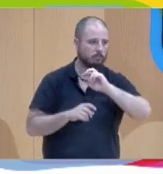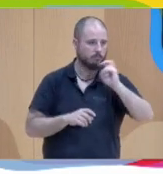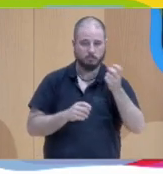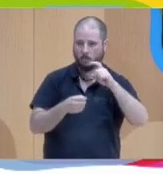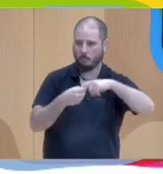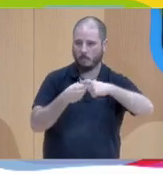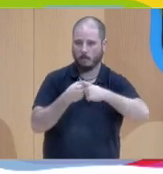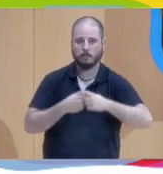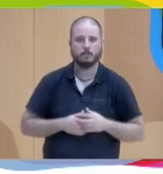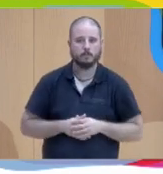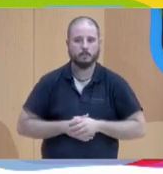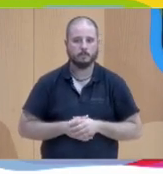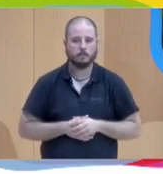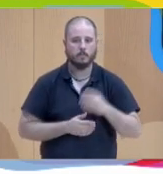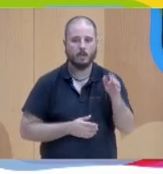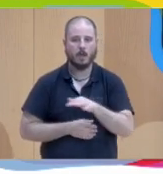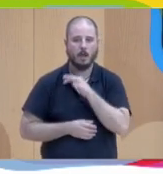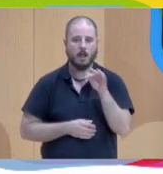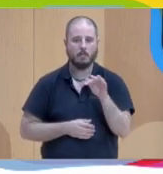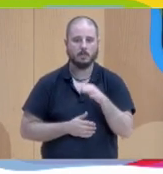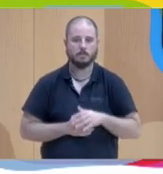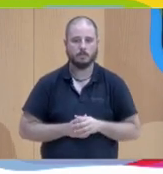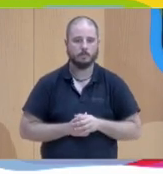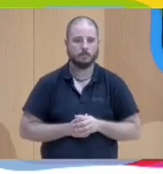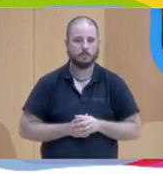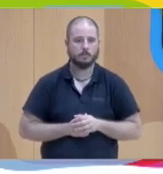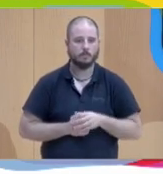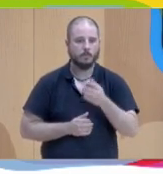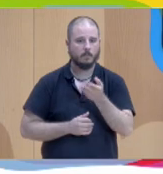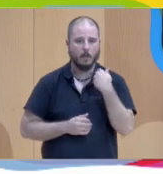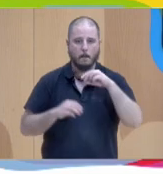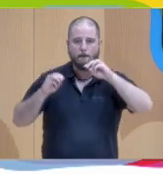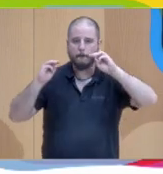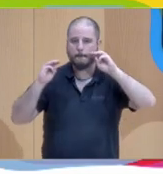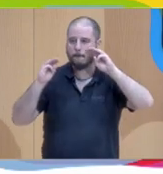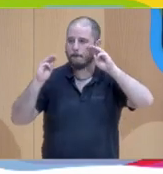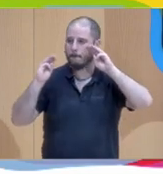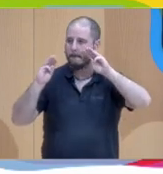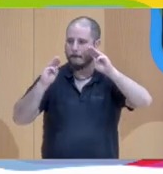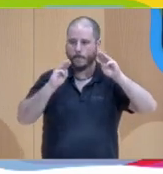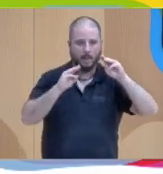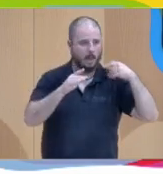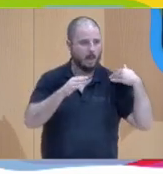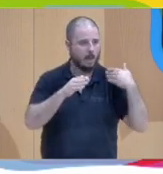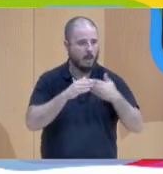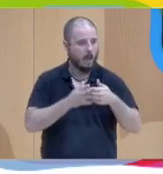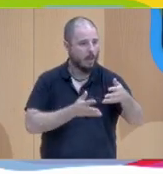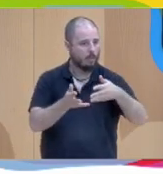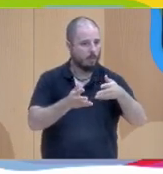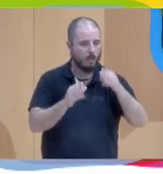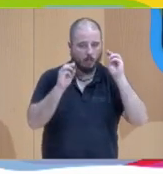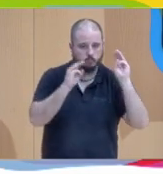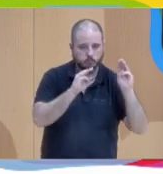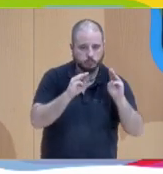y además hemos hecho una pedagogía, pedagogía ciudadana, hemos acercado a todos los